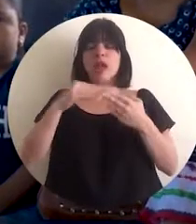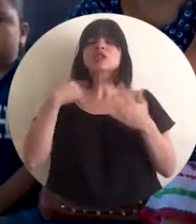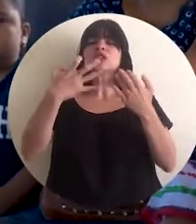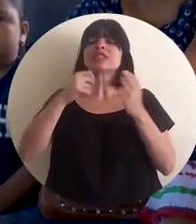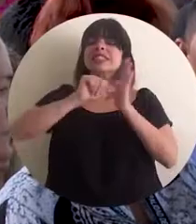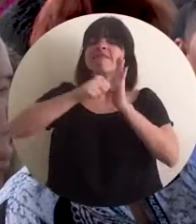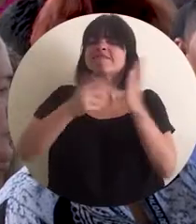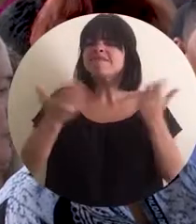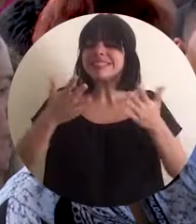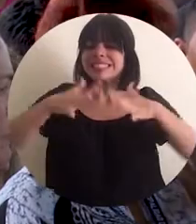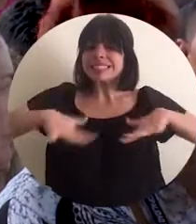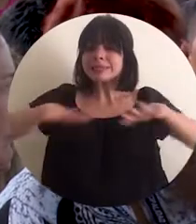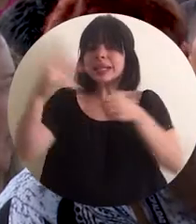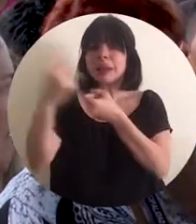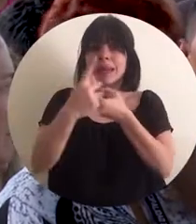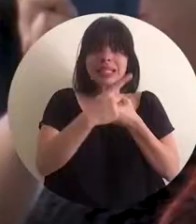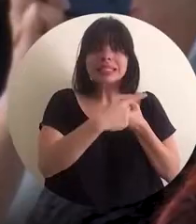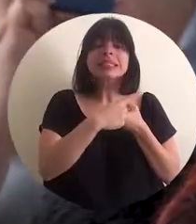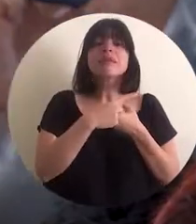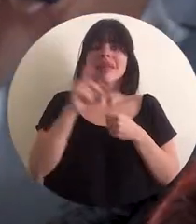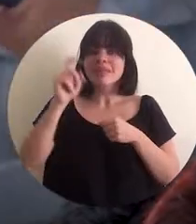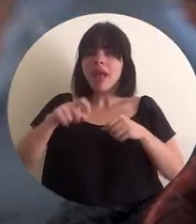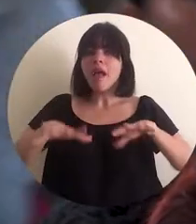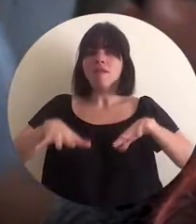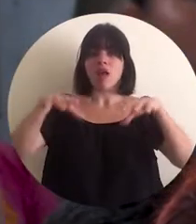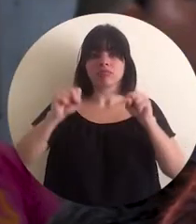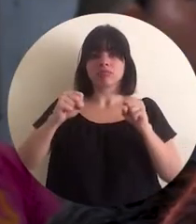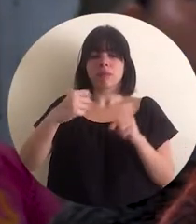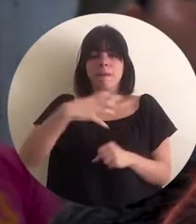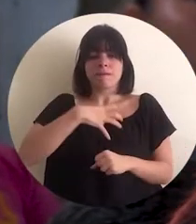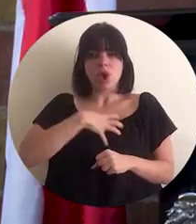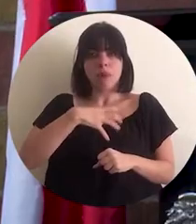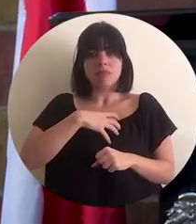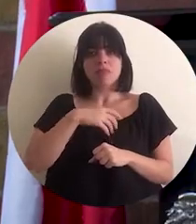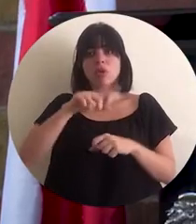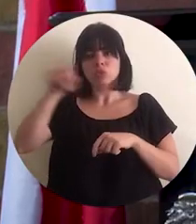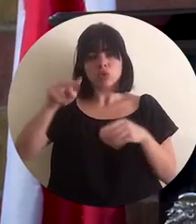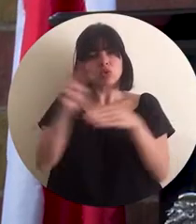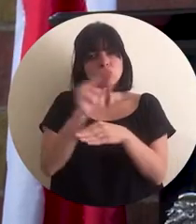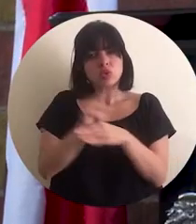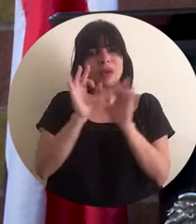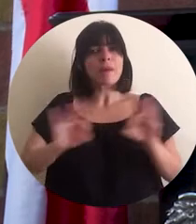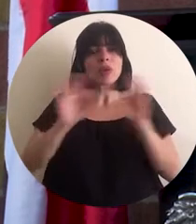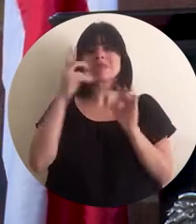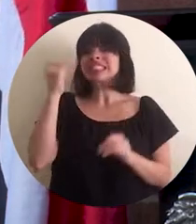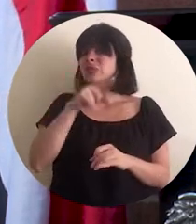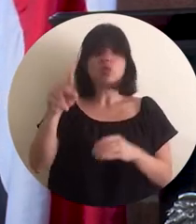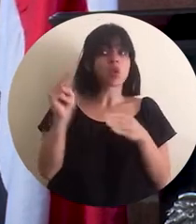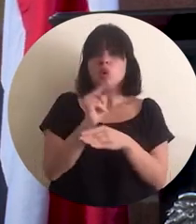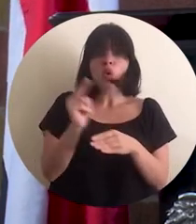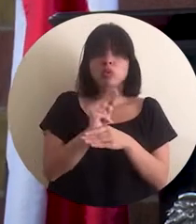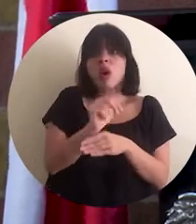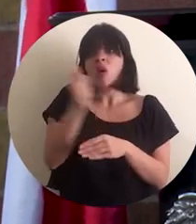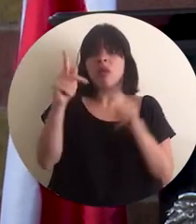resaltar es que esos espacios de participación ocúpelos y apropiénselos, es fundamental, porque si ustedes no los ocupan,